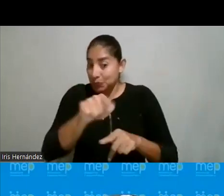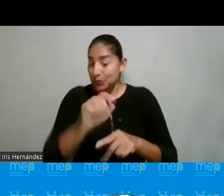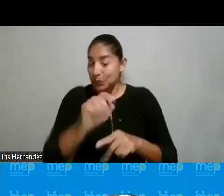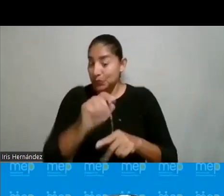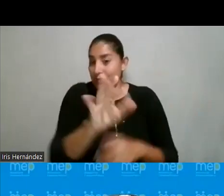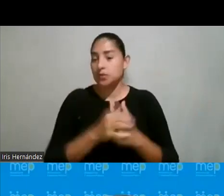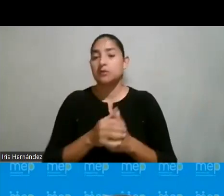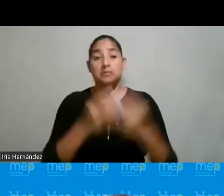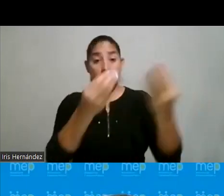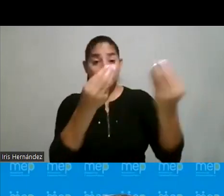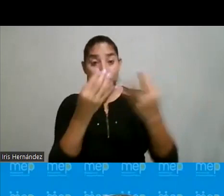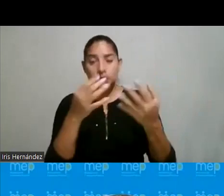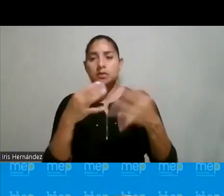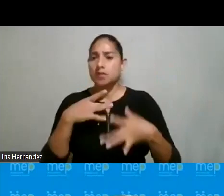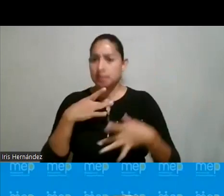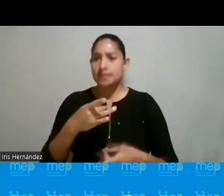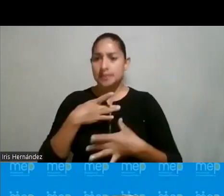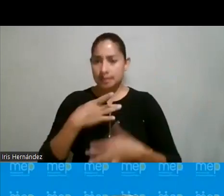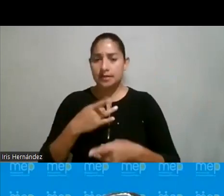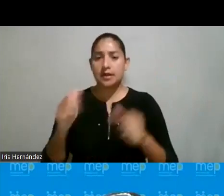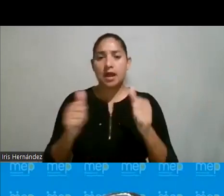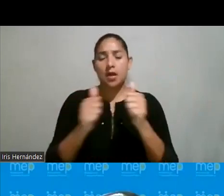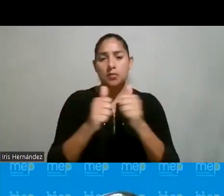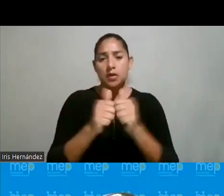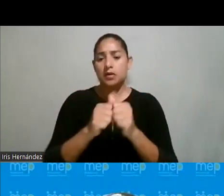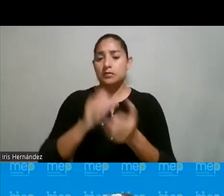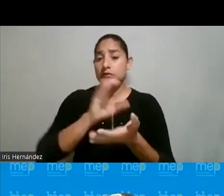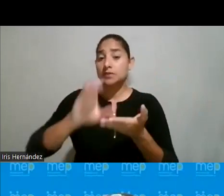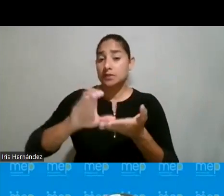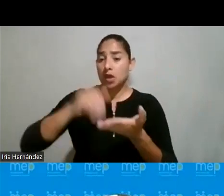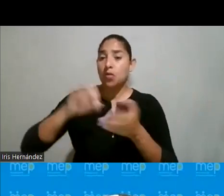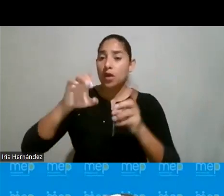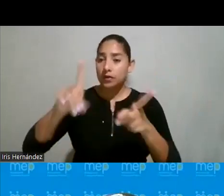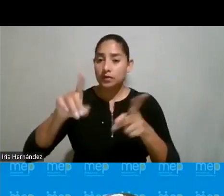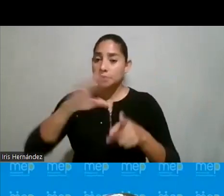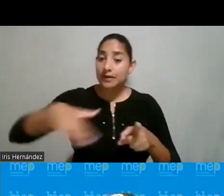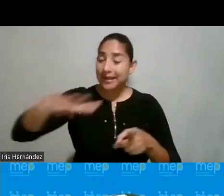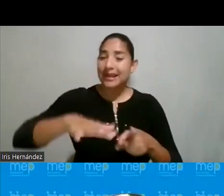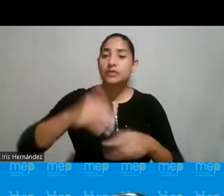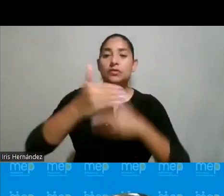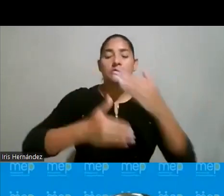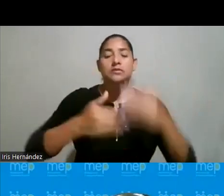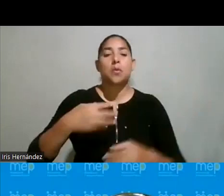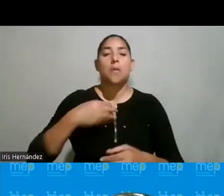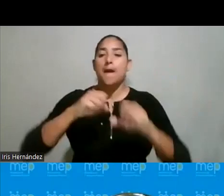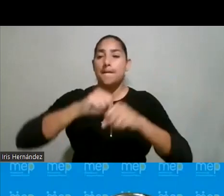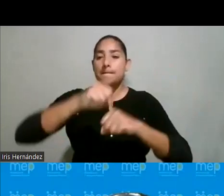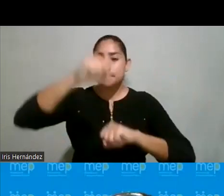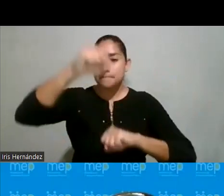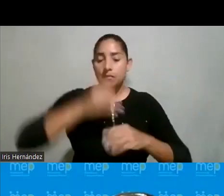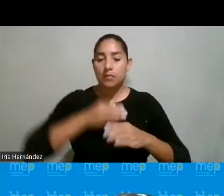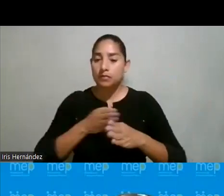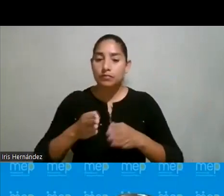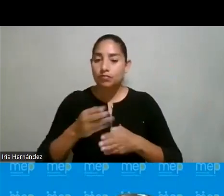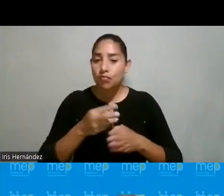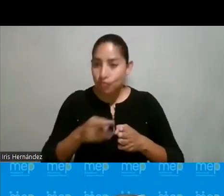encontrado información muy interesante. Acompañamos a los centros educativos y los mismos centros educativos generan su mapa de ruta a partir de estos